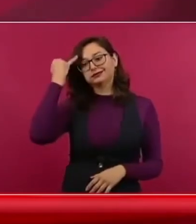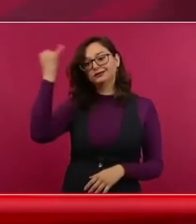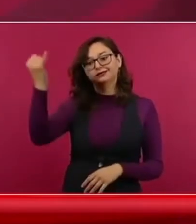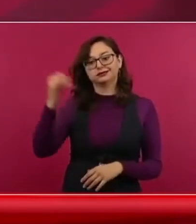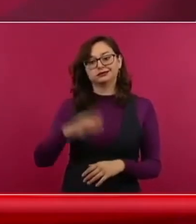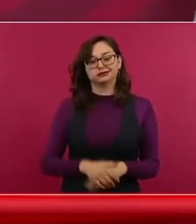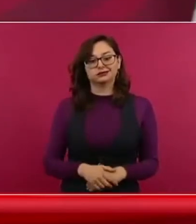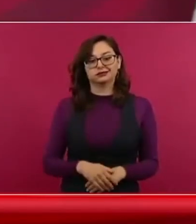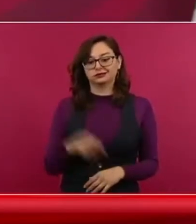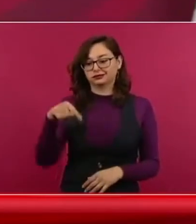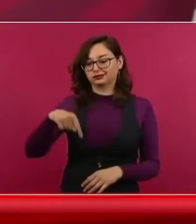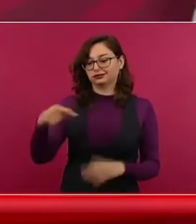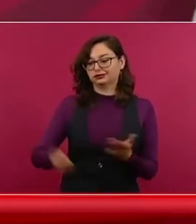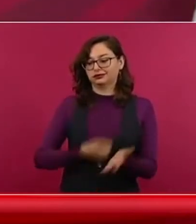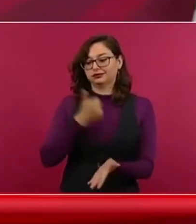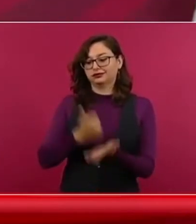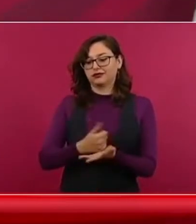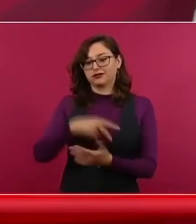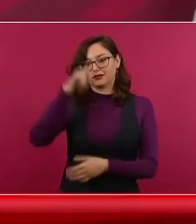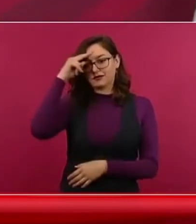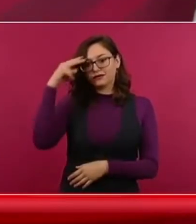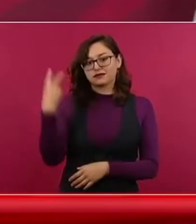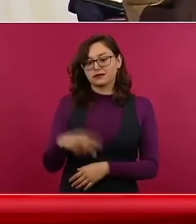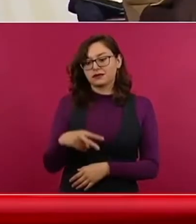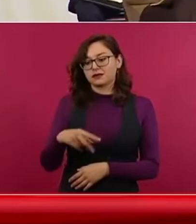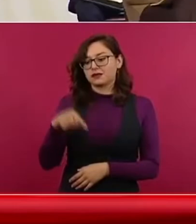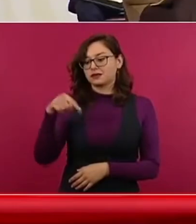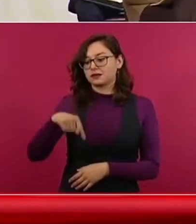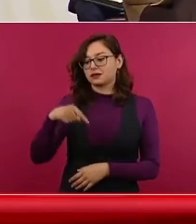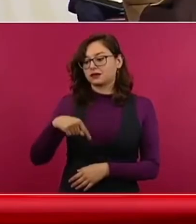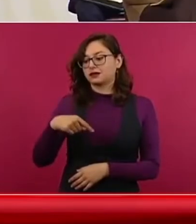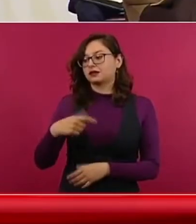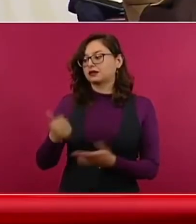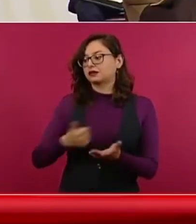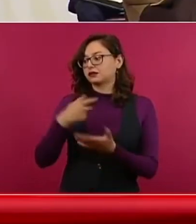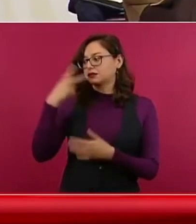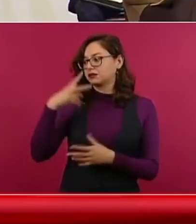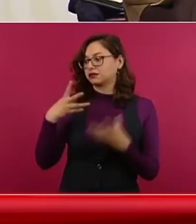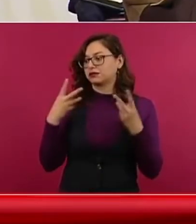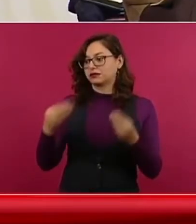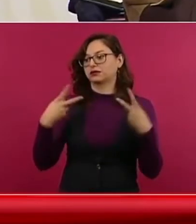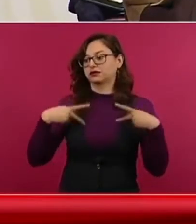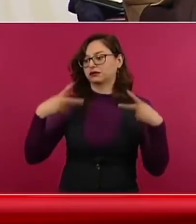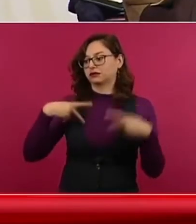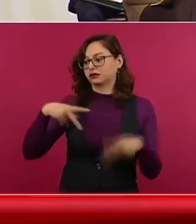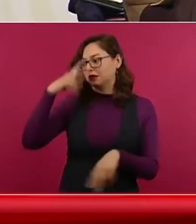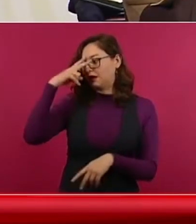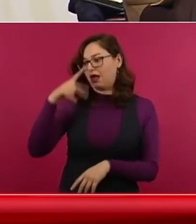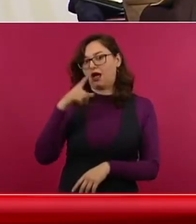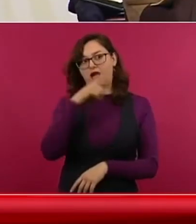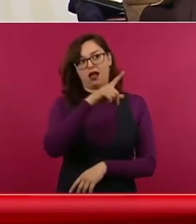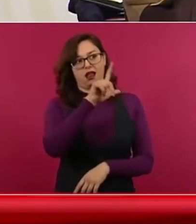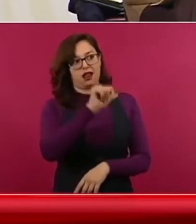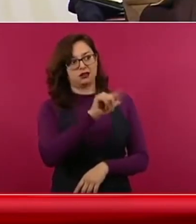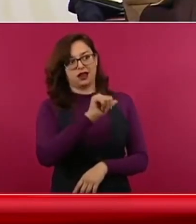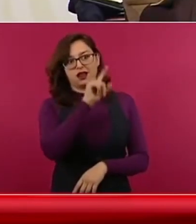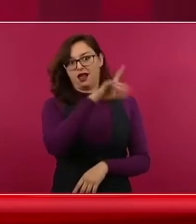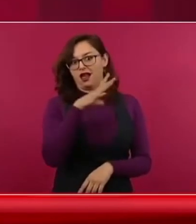mexicanos. Ciudad cosmopolita, Los Ciudad cosmopolita, Los Ángeles. Sí,